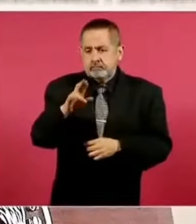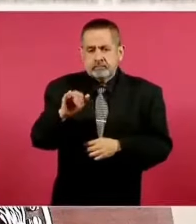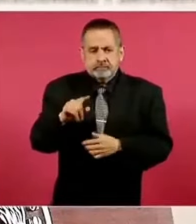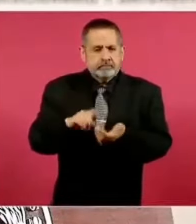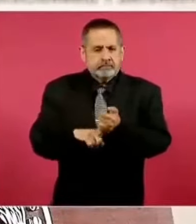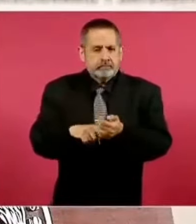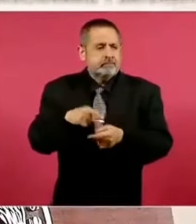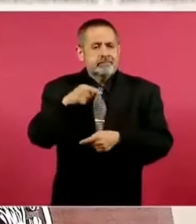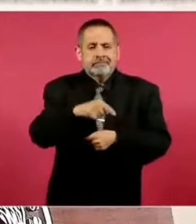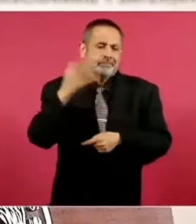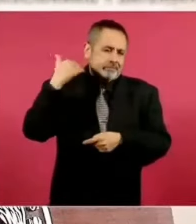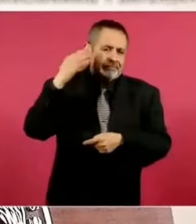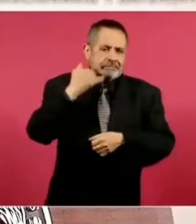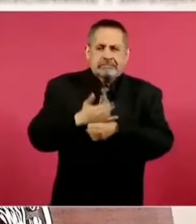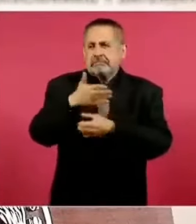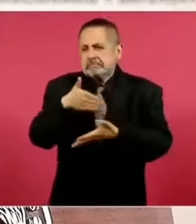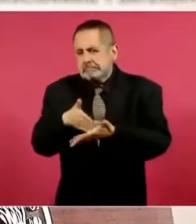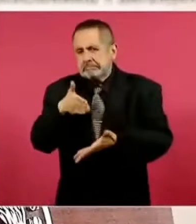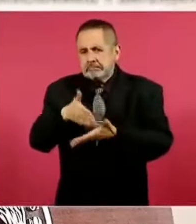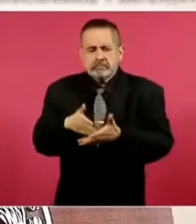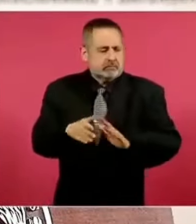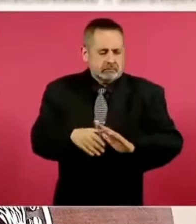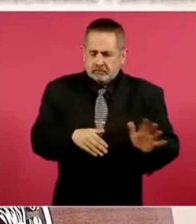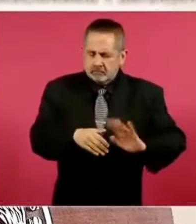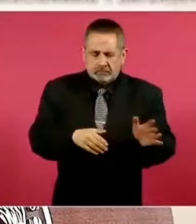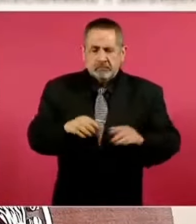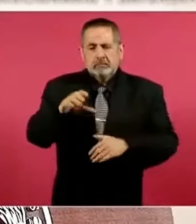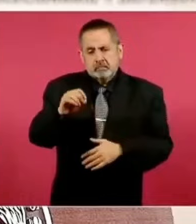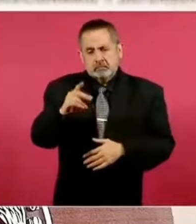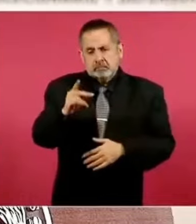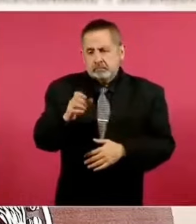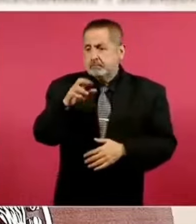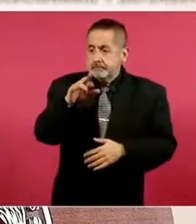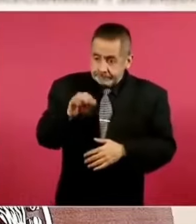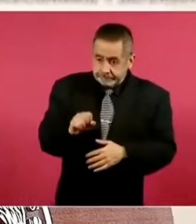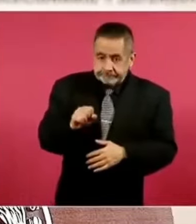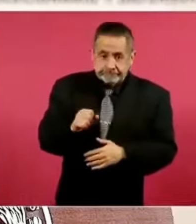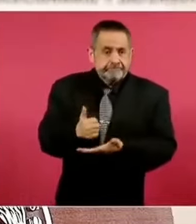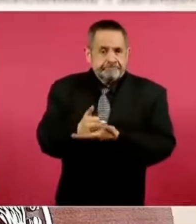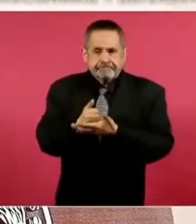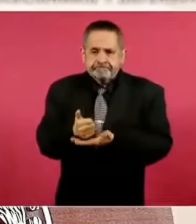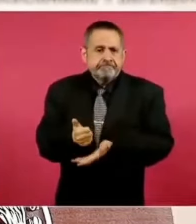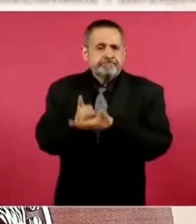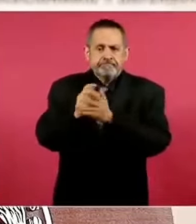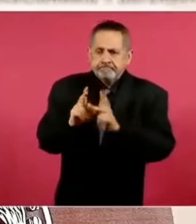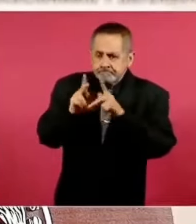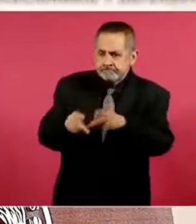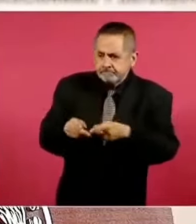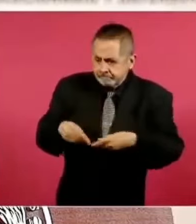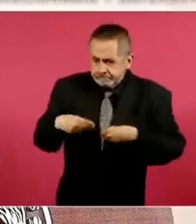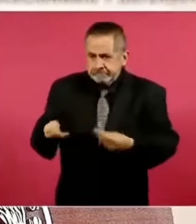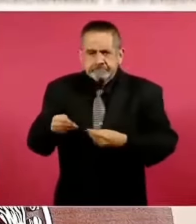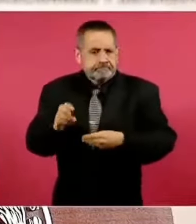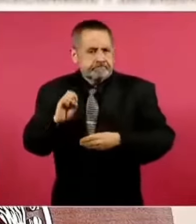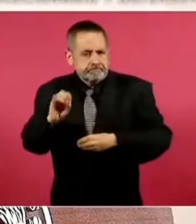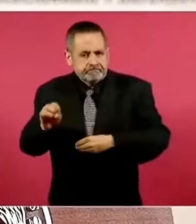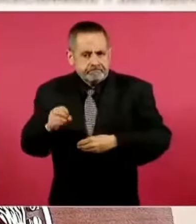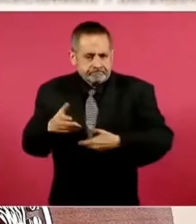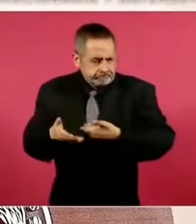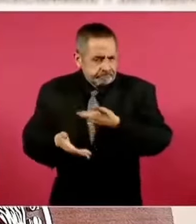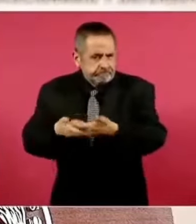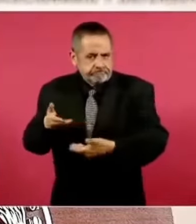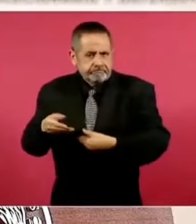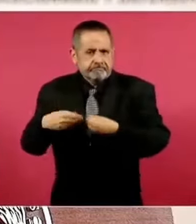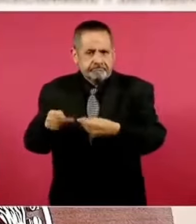barrera para el acceso y se convierta en un puente para el acceso. Un puente que garantiza que el producto que atraviesa este mecanismo